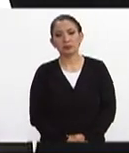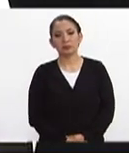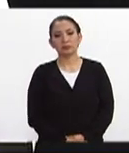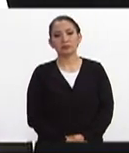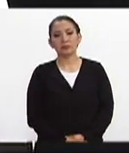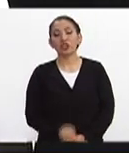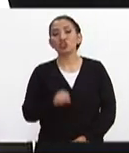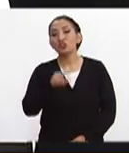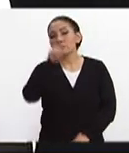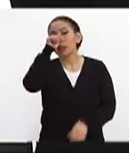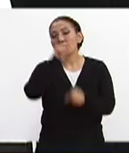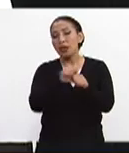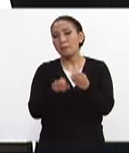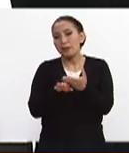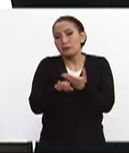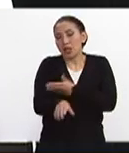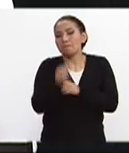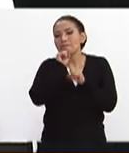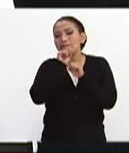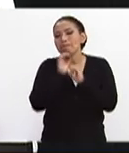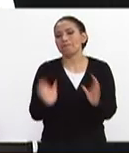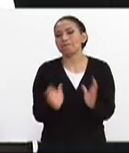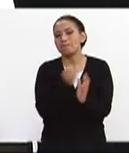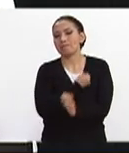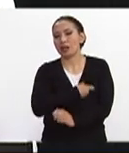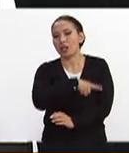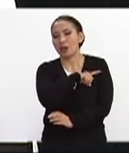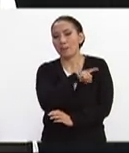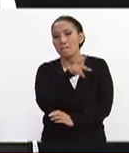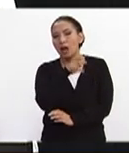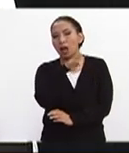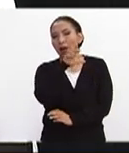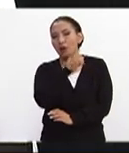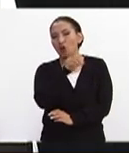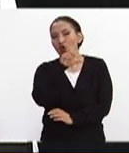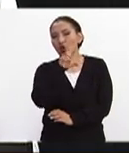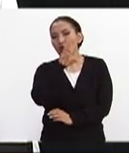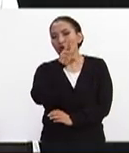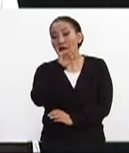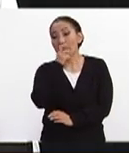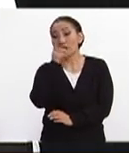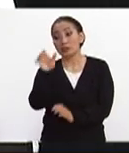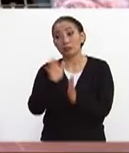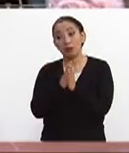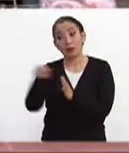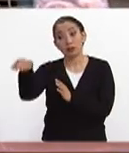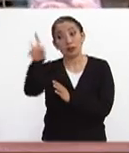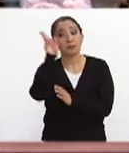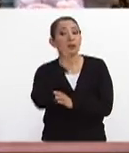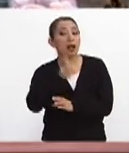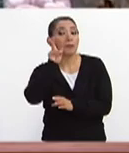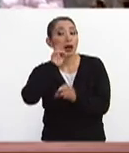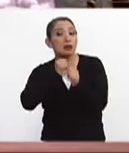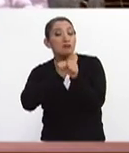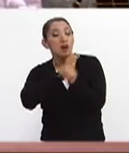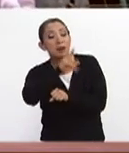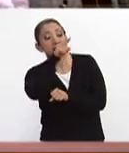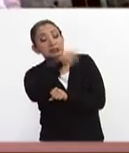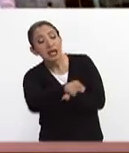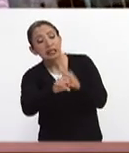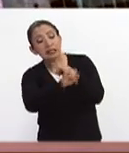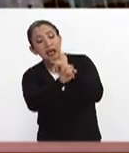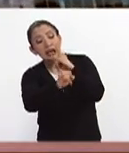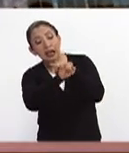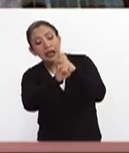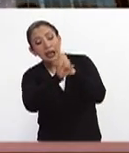el subsecretario de prevención y promoción de la salud Pablo Curi recomendó a la población verificar la información de las